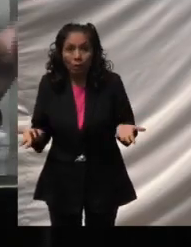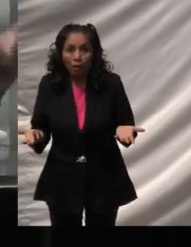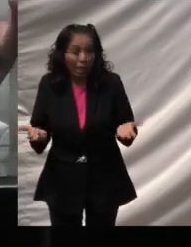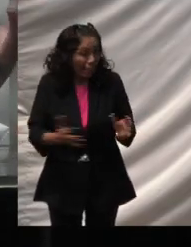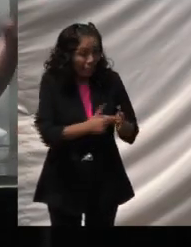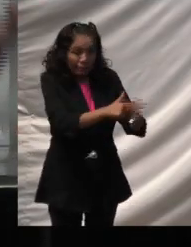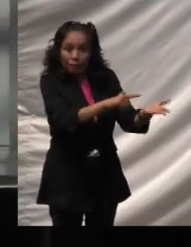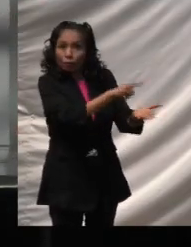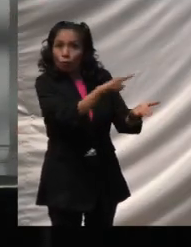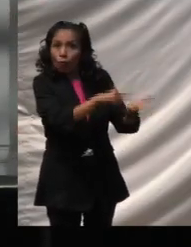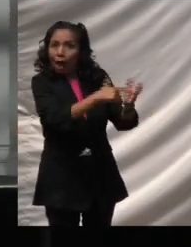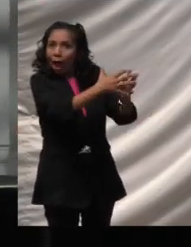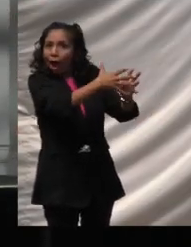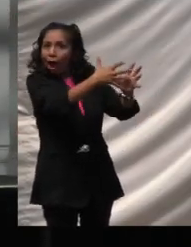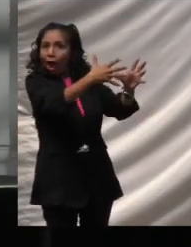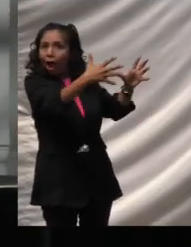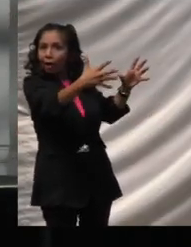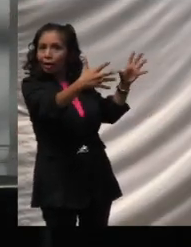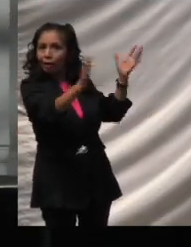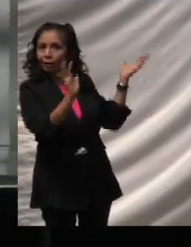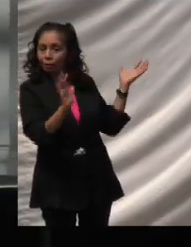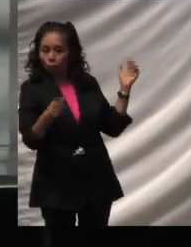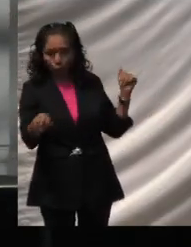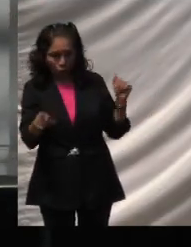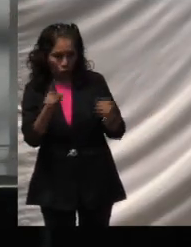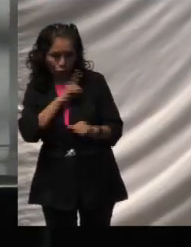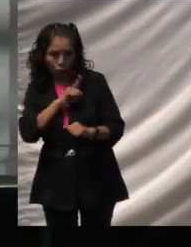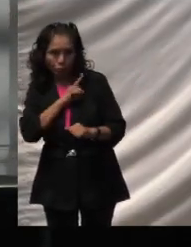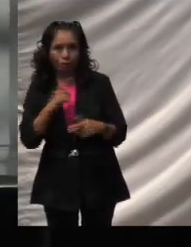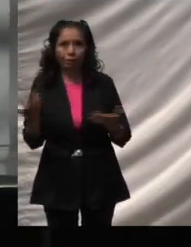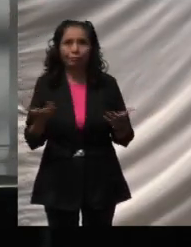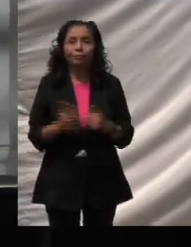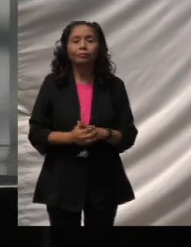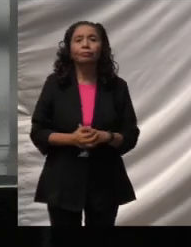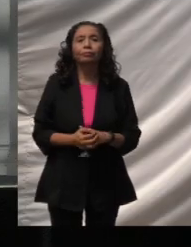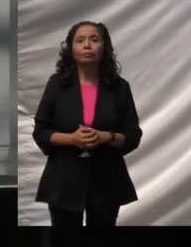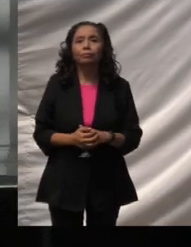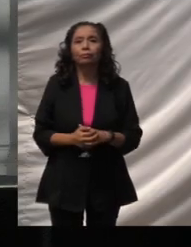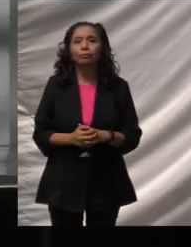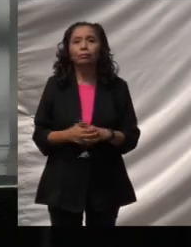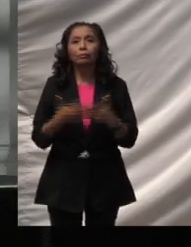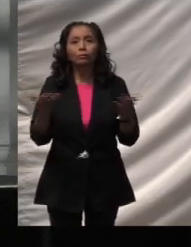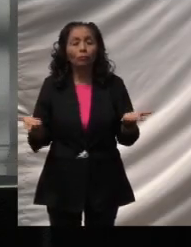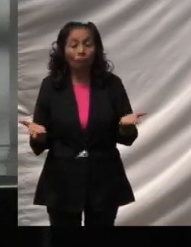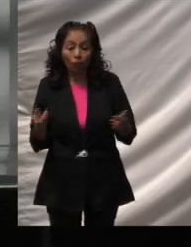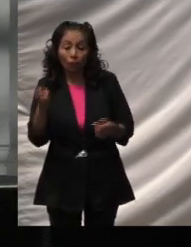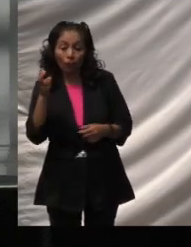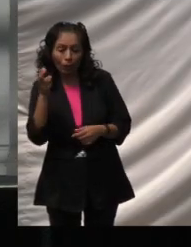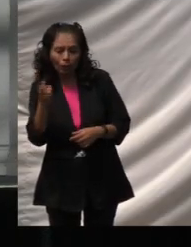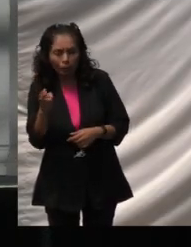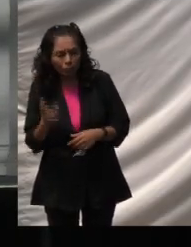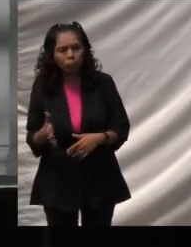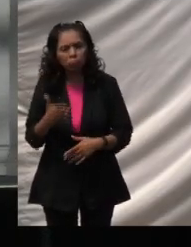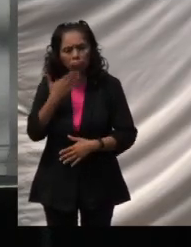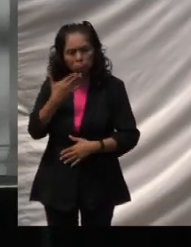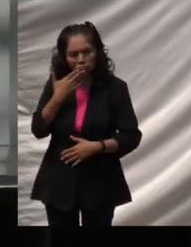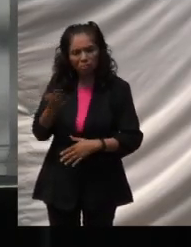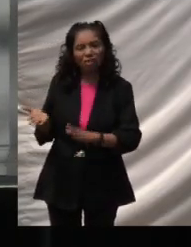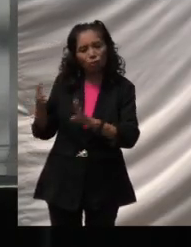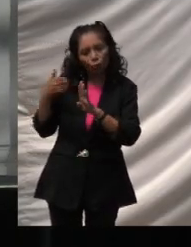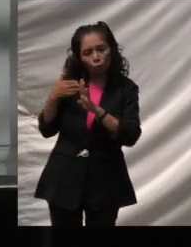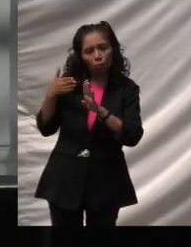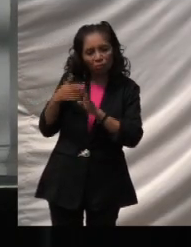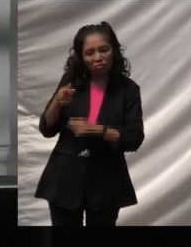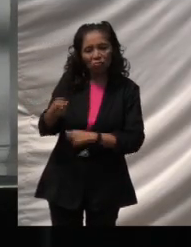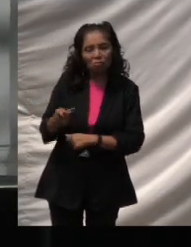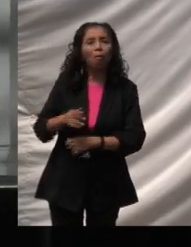grande para que la habitara ella sola. Esto solo era una misión que yo te puse. Pero como veo que